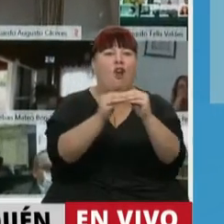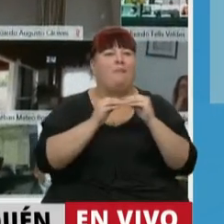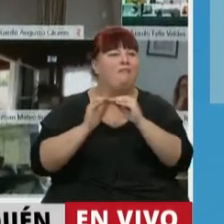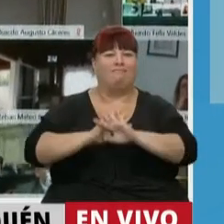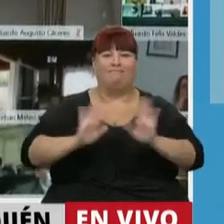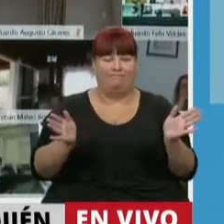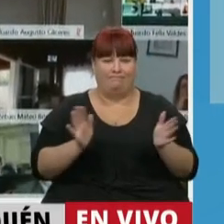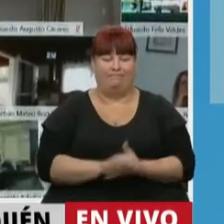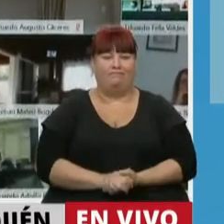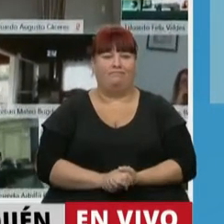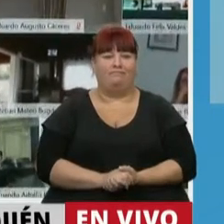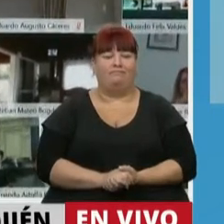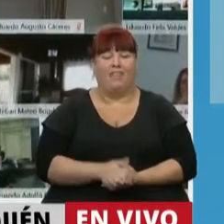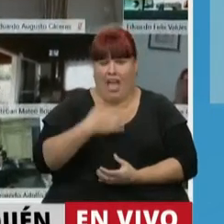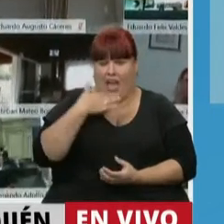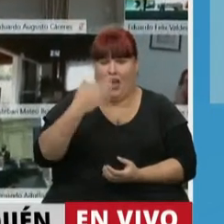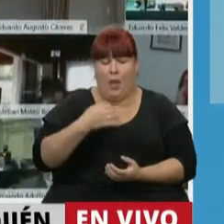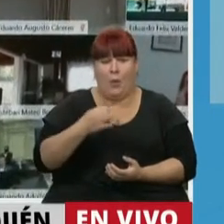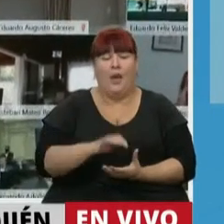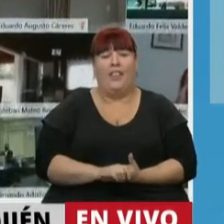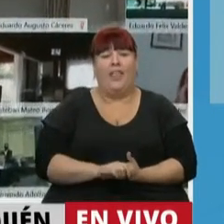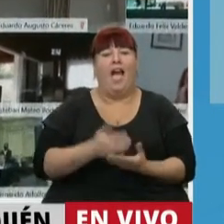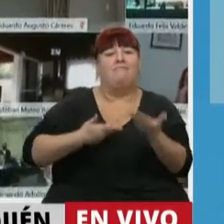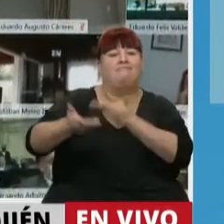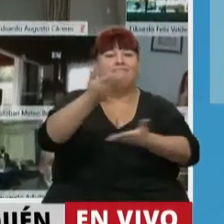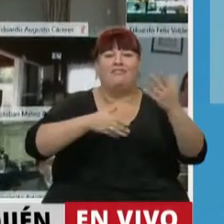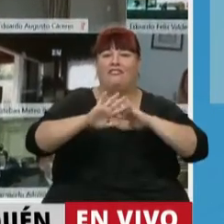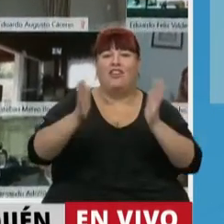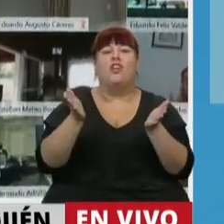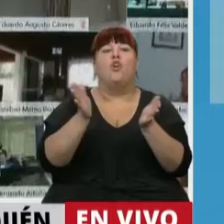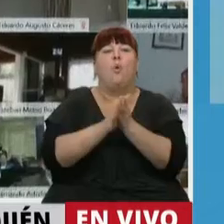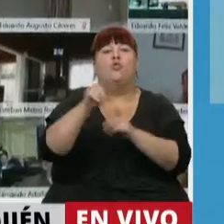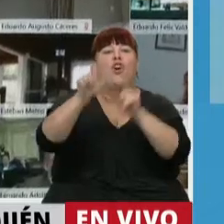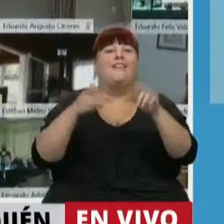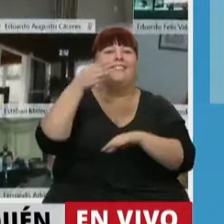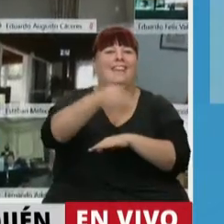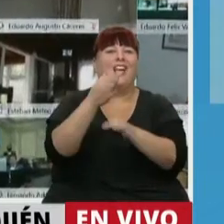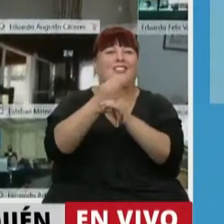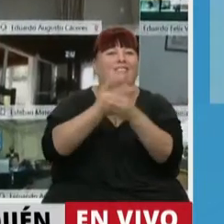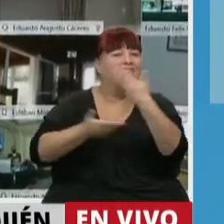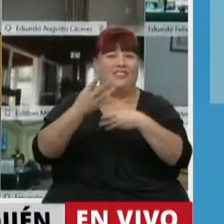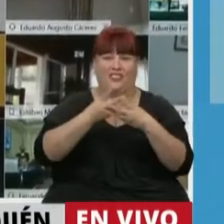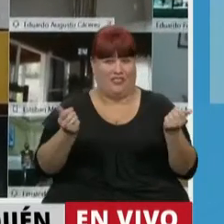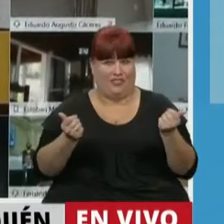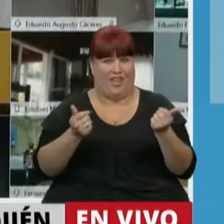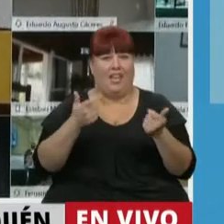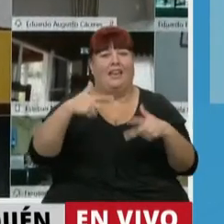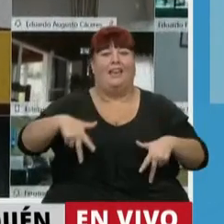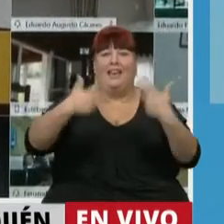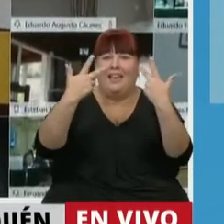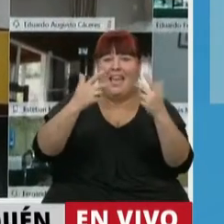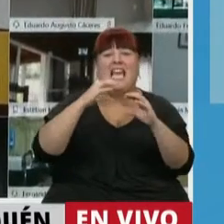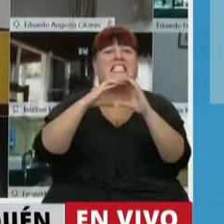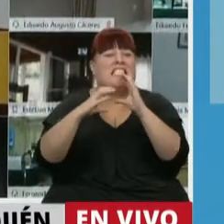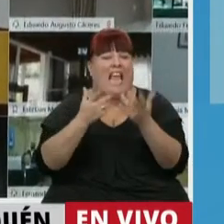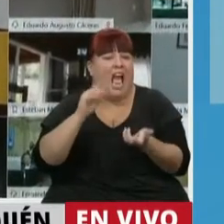pares. Es cierto, dejaron de socializar con otros en el encuentro presencial. No hay videollamada o